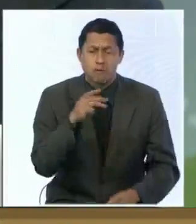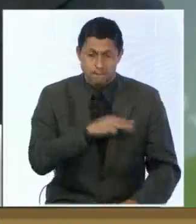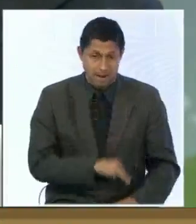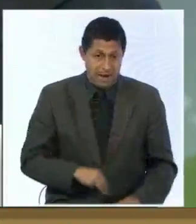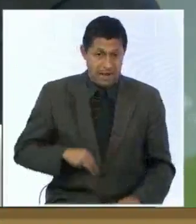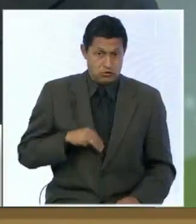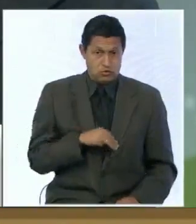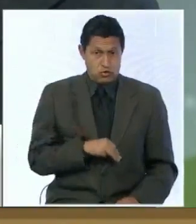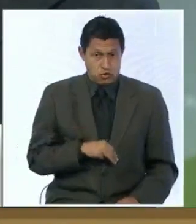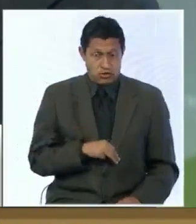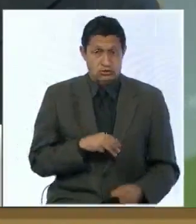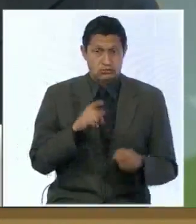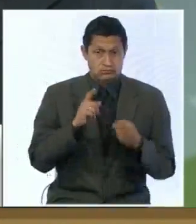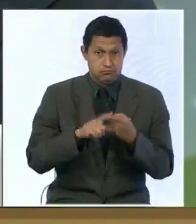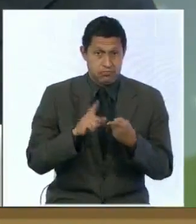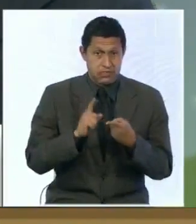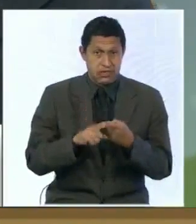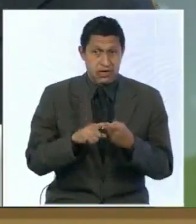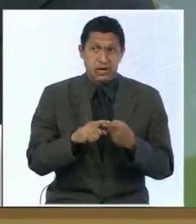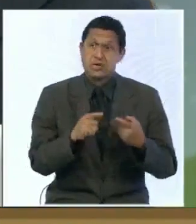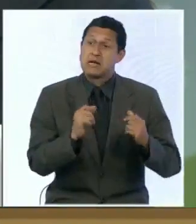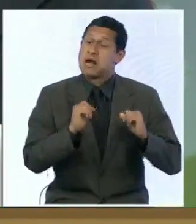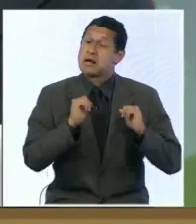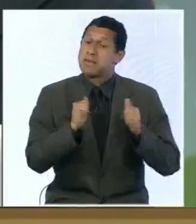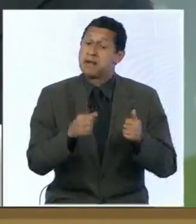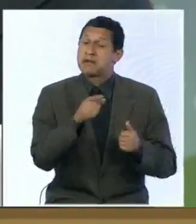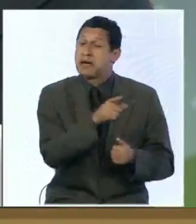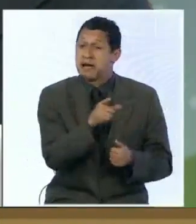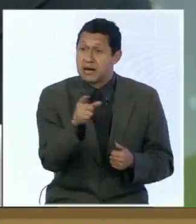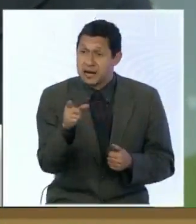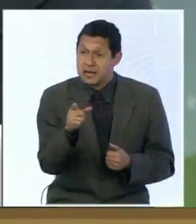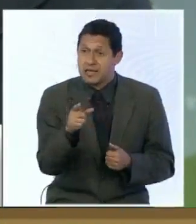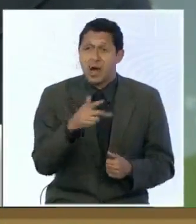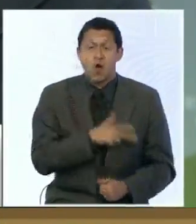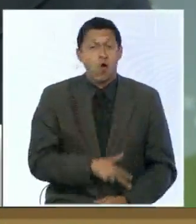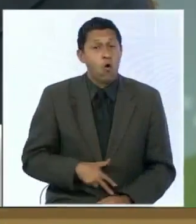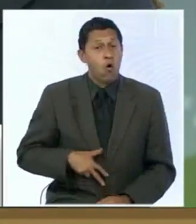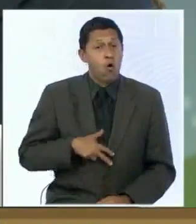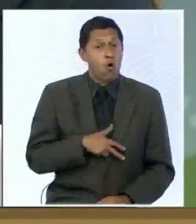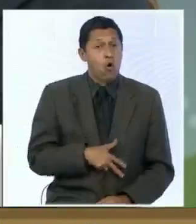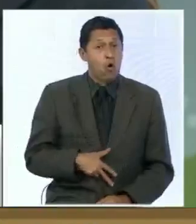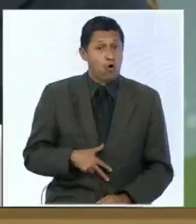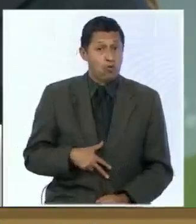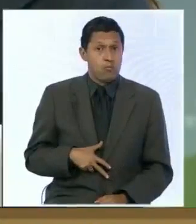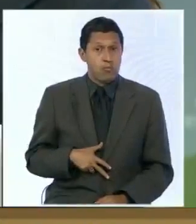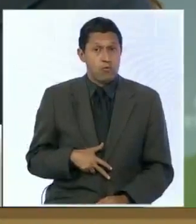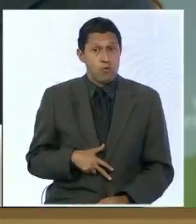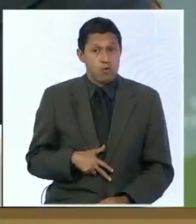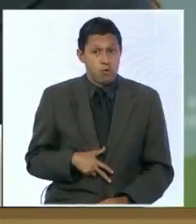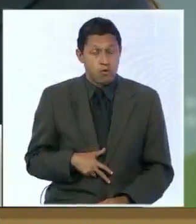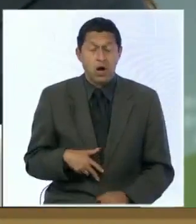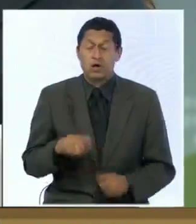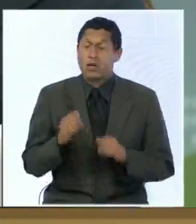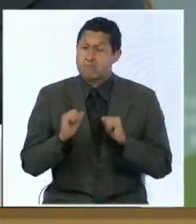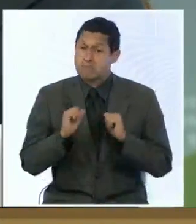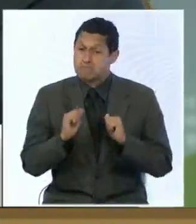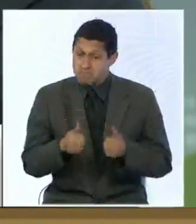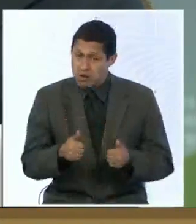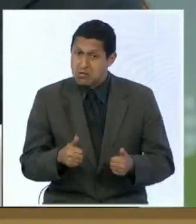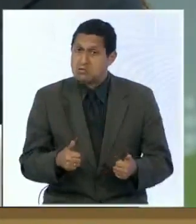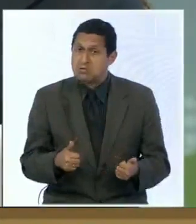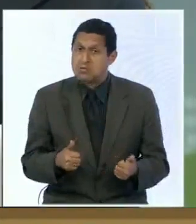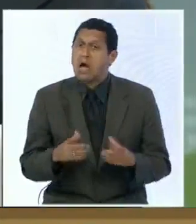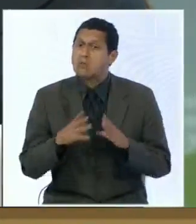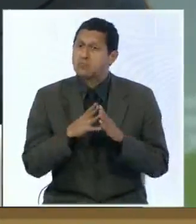través de la glándula pineal porque es la generadora de esta hormona maravillosa cuya secreción permite